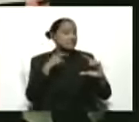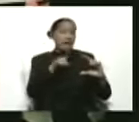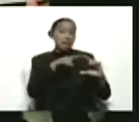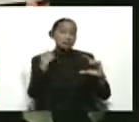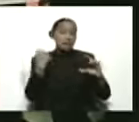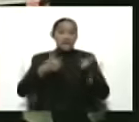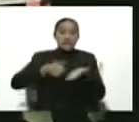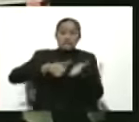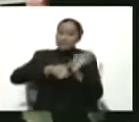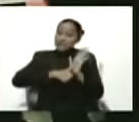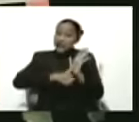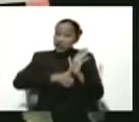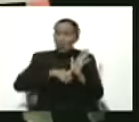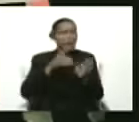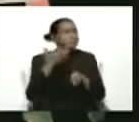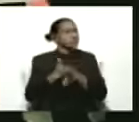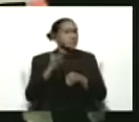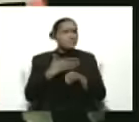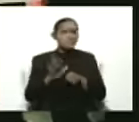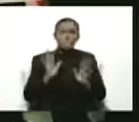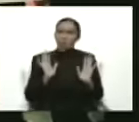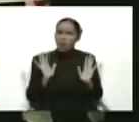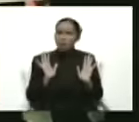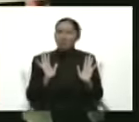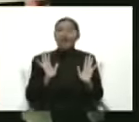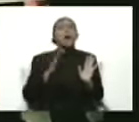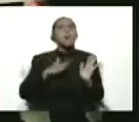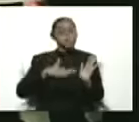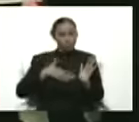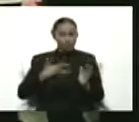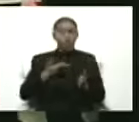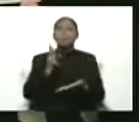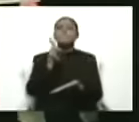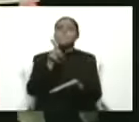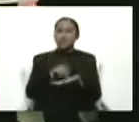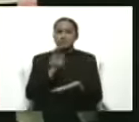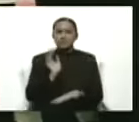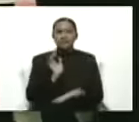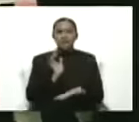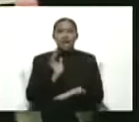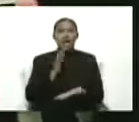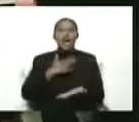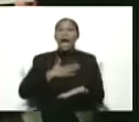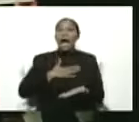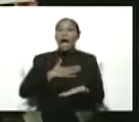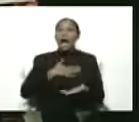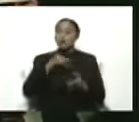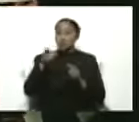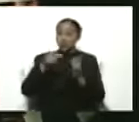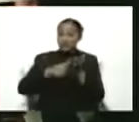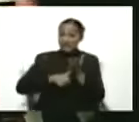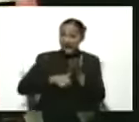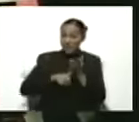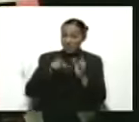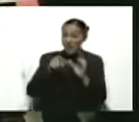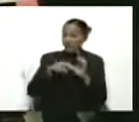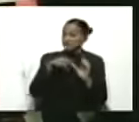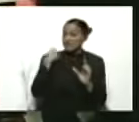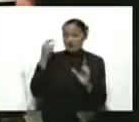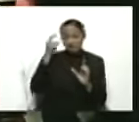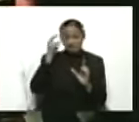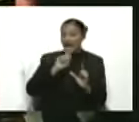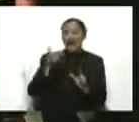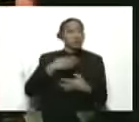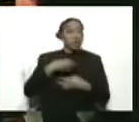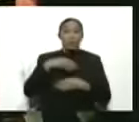pasar como a veces siempre, tengo la cédula vencida, entonces se oye a alguien por ahí, no vas a poder votar. No, el único